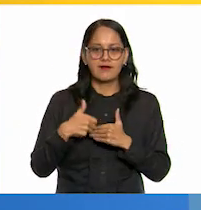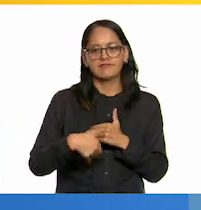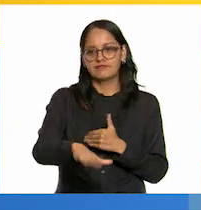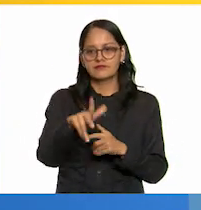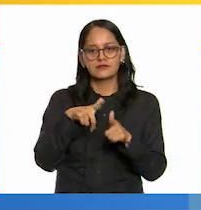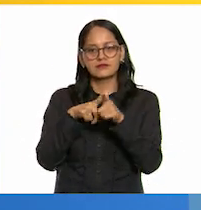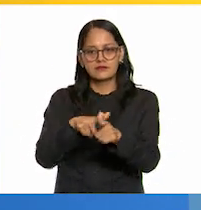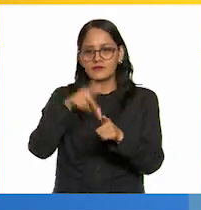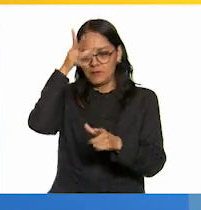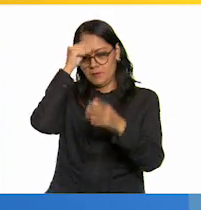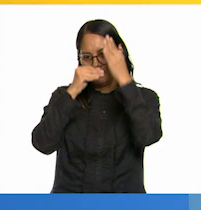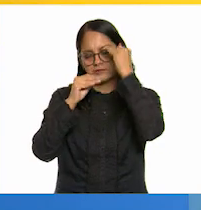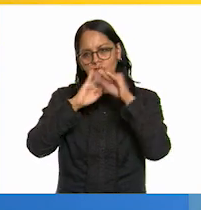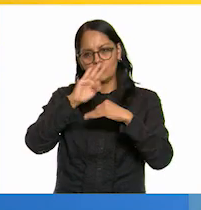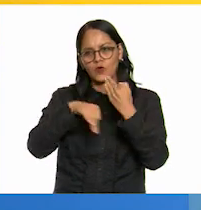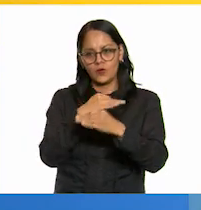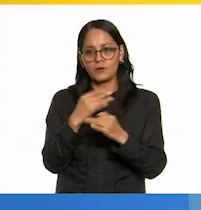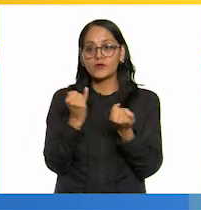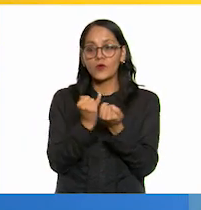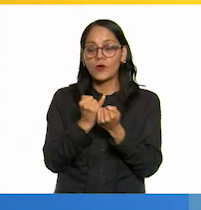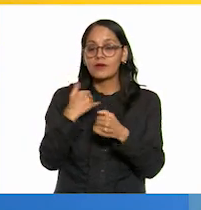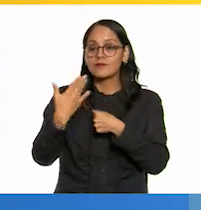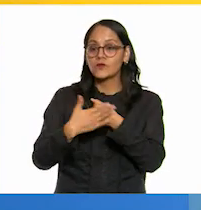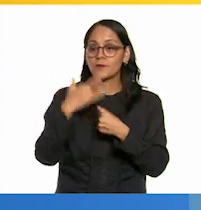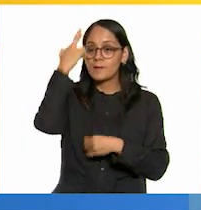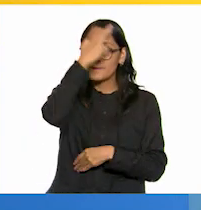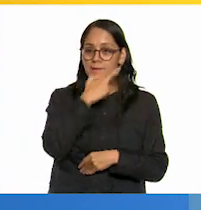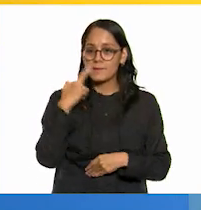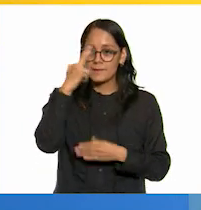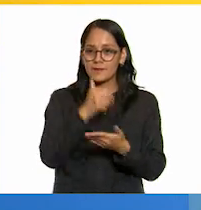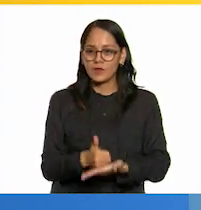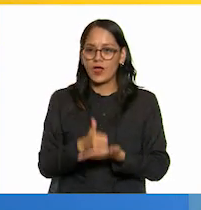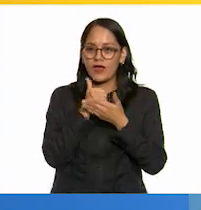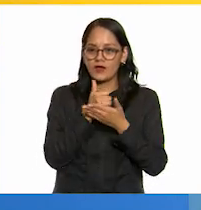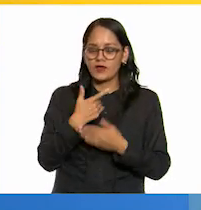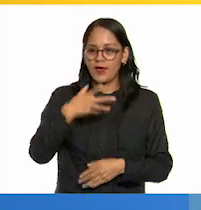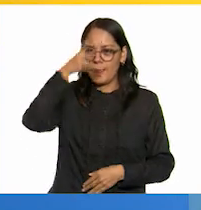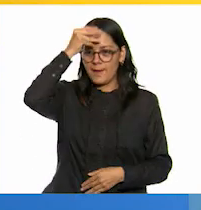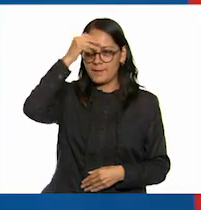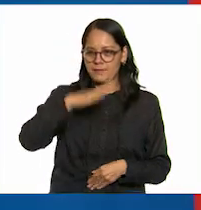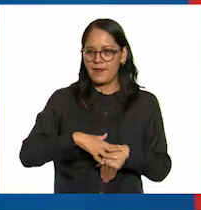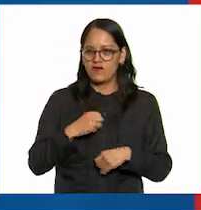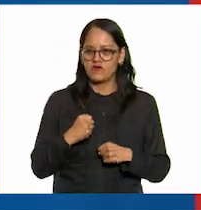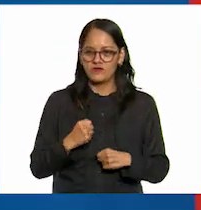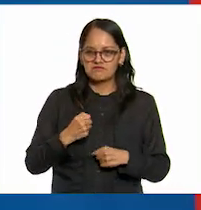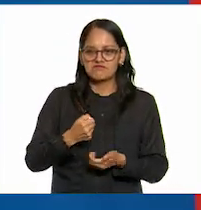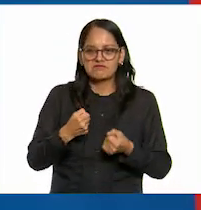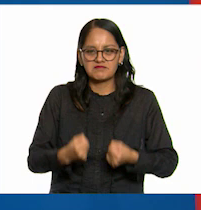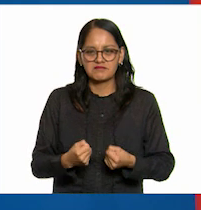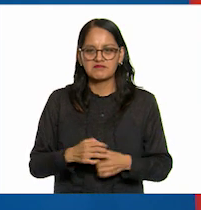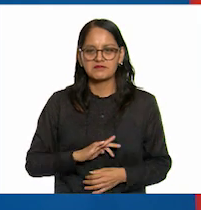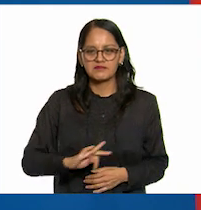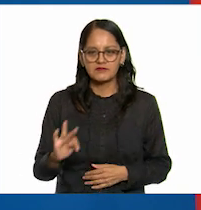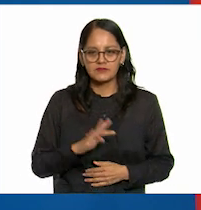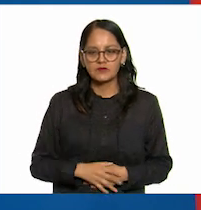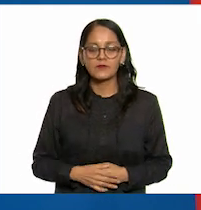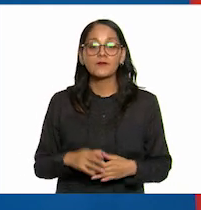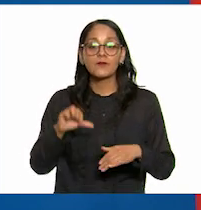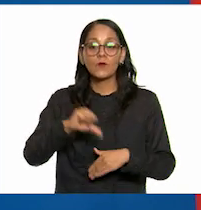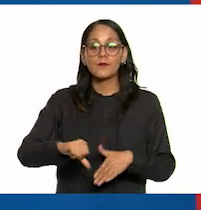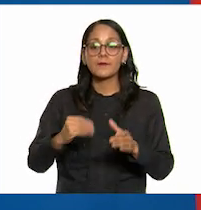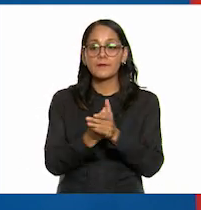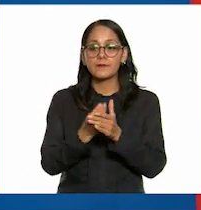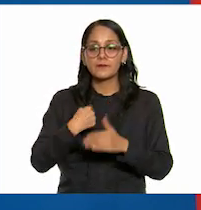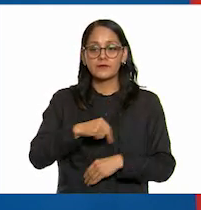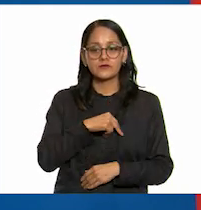de bueno de todo esto ahora porque los repasos nos sirven para fortalecer nuestro conocimiento en esta clase vamos a